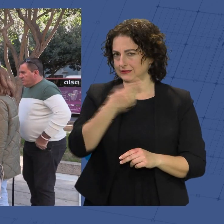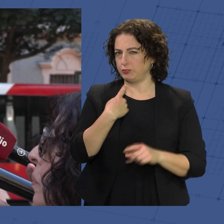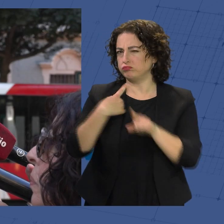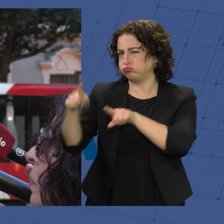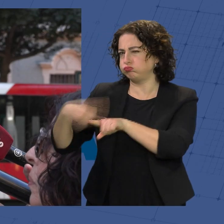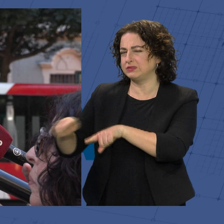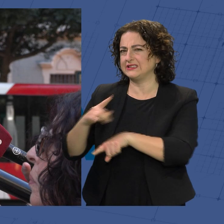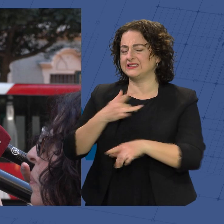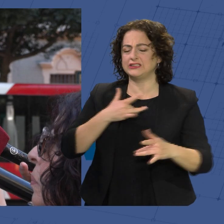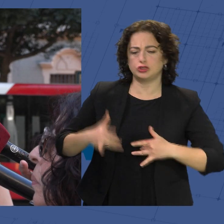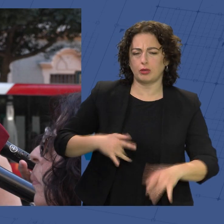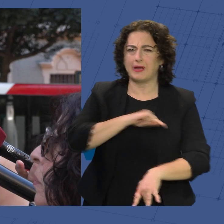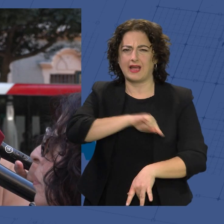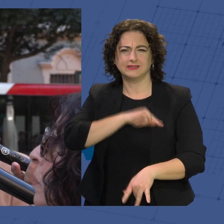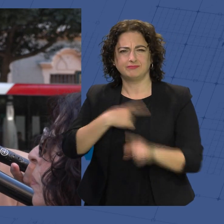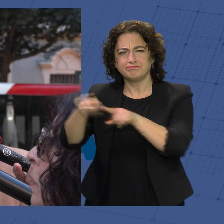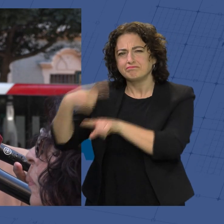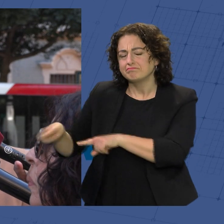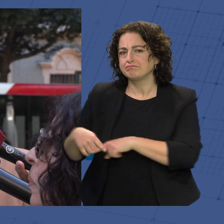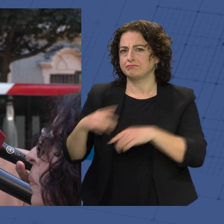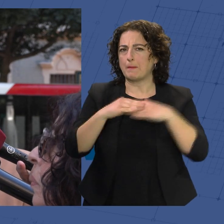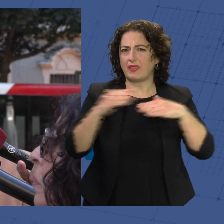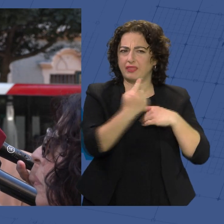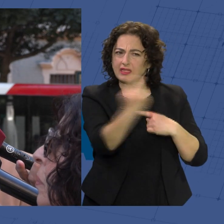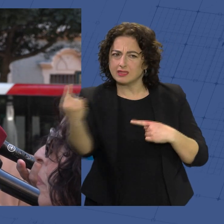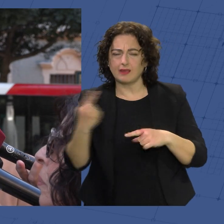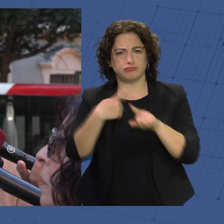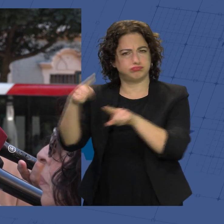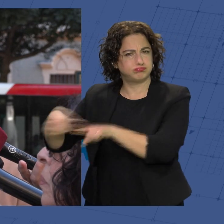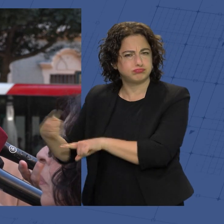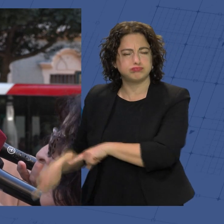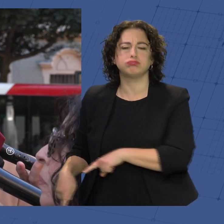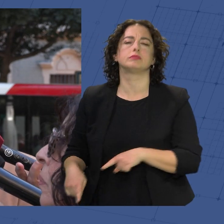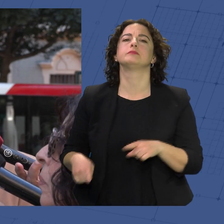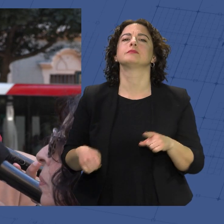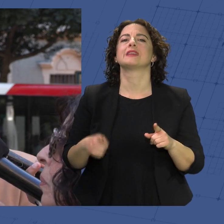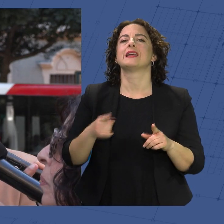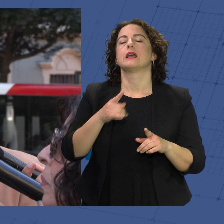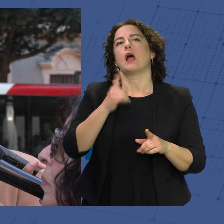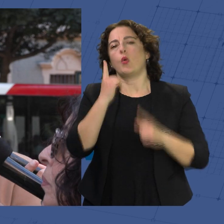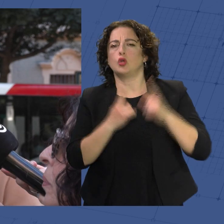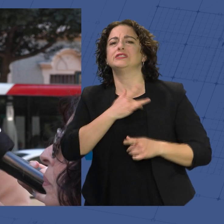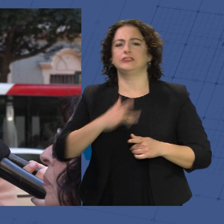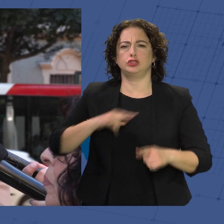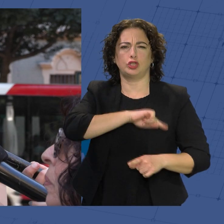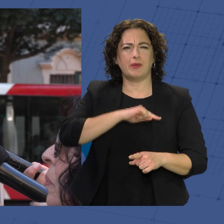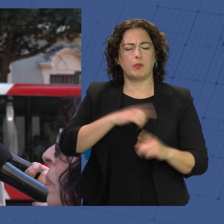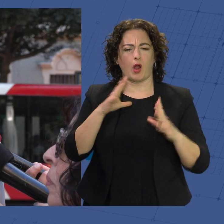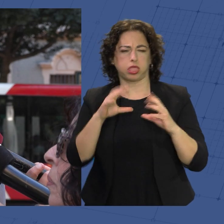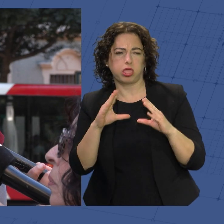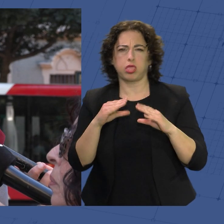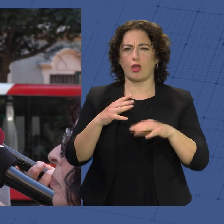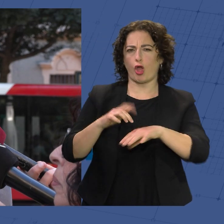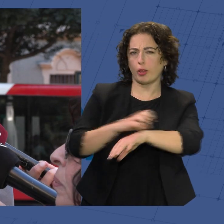síntomas, cada paciente es diferente del anterior. Los síntomas sí que suelen ser comunes, como es un acolchamiento, un